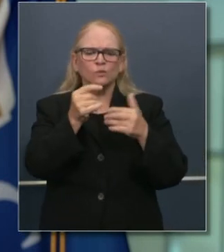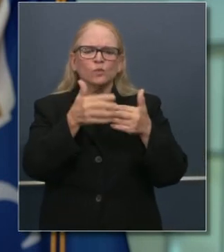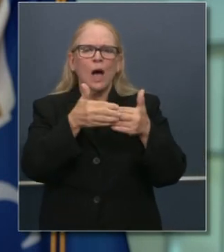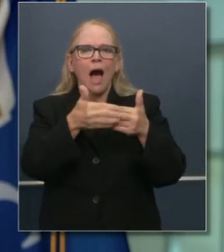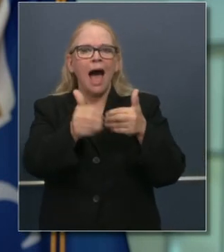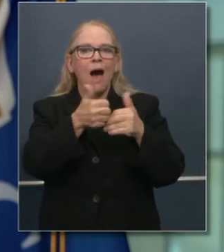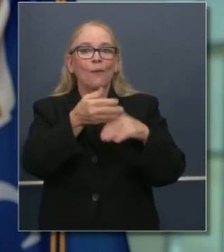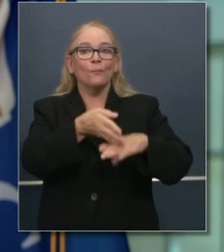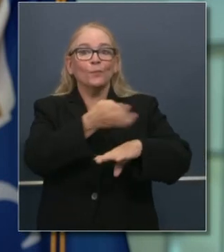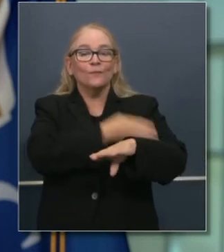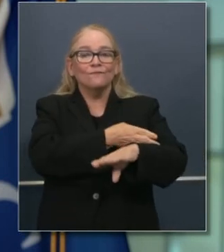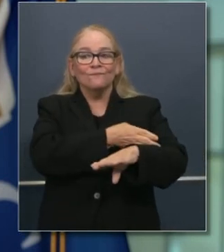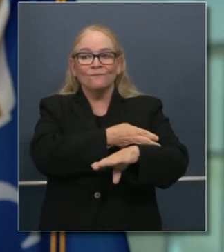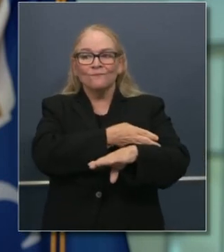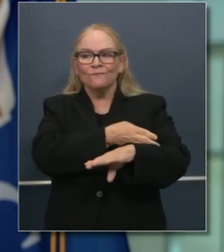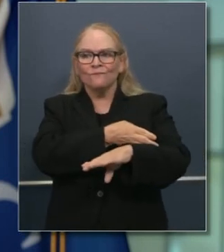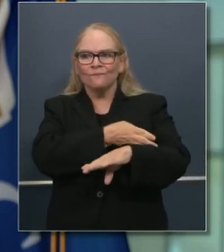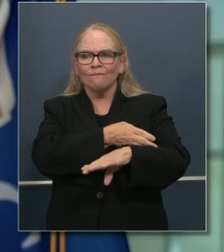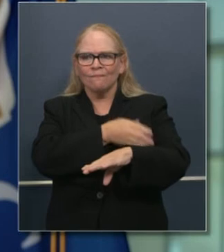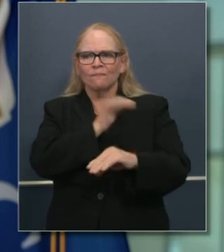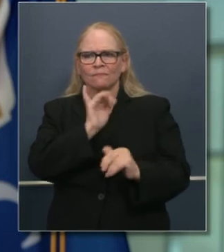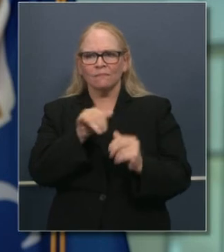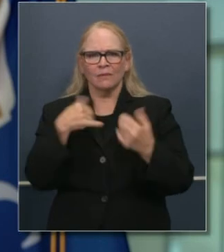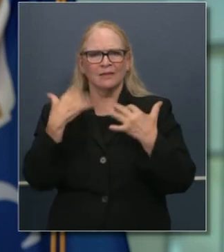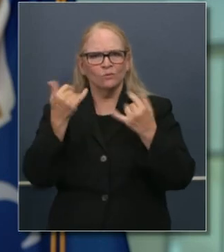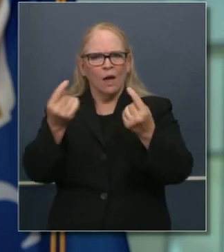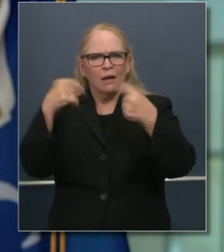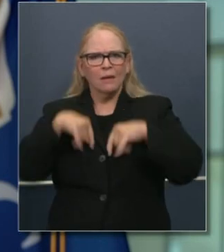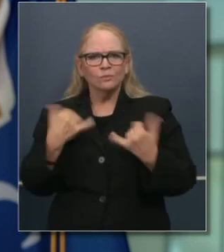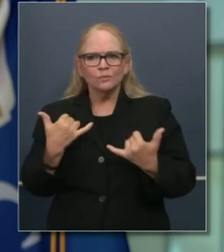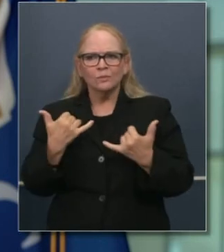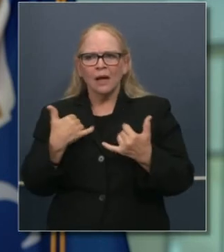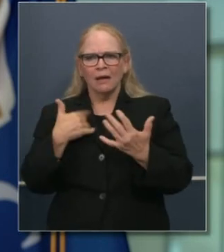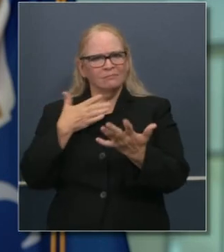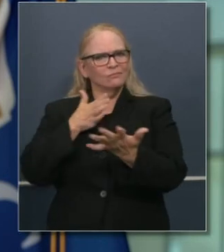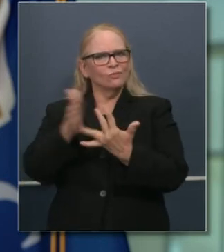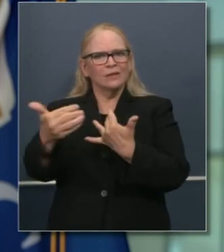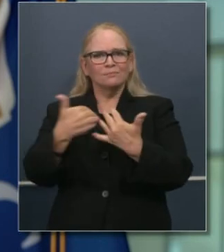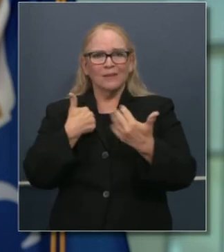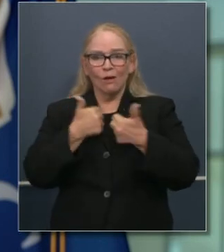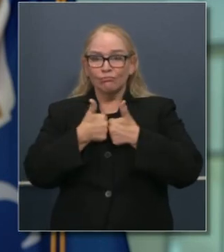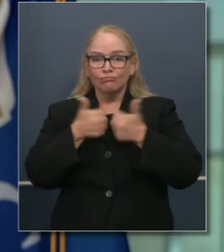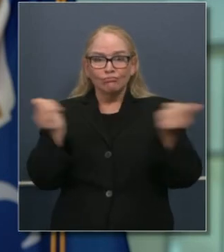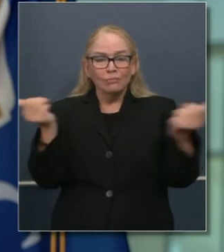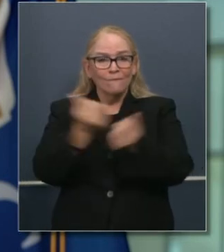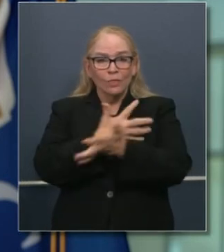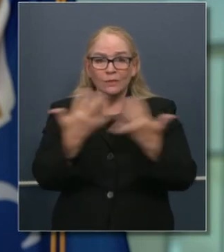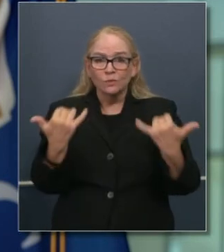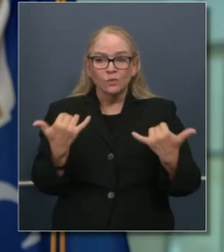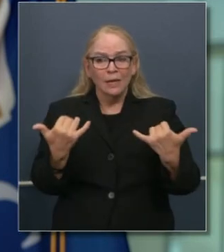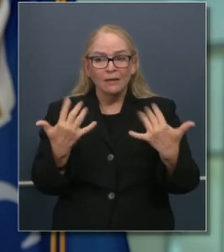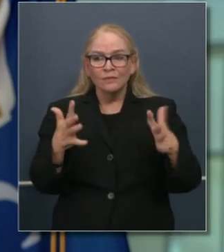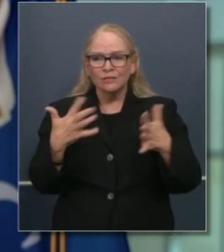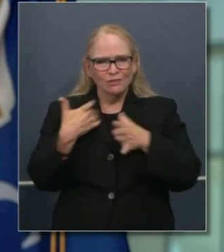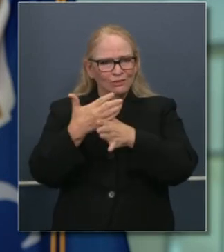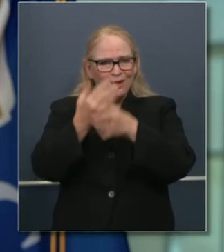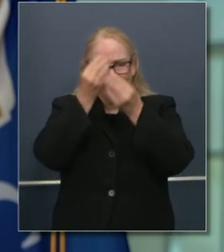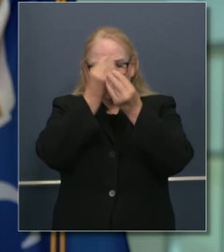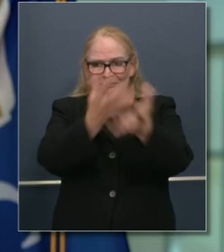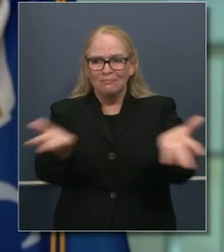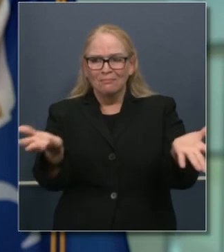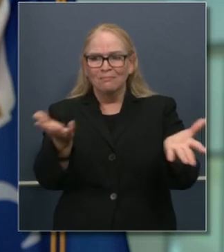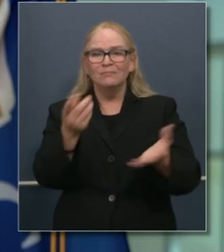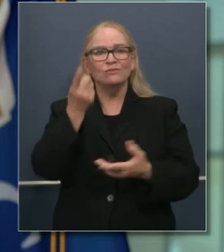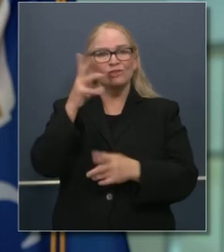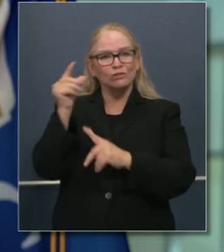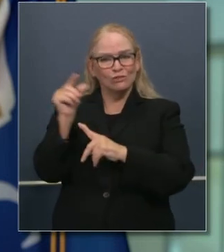cierto. Y por eso estamos aquí, tan transparentes como podríamos serlo en cuanto a los anuncios que hemos hecho hoy. El doctor